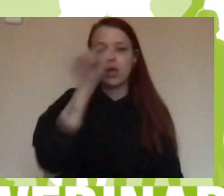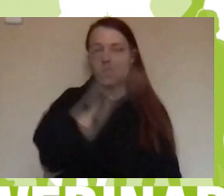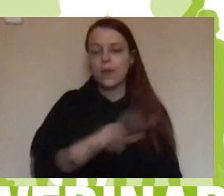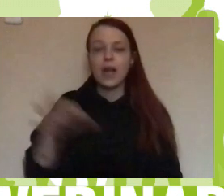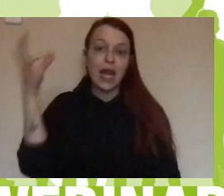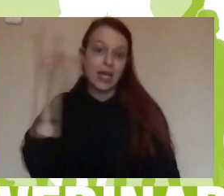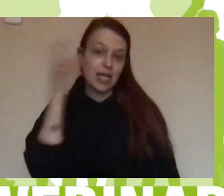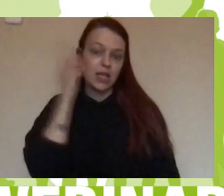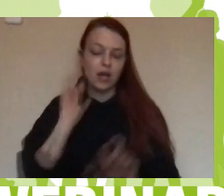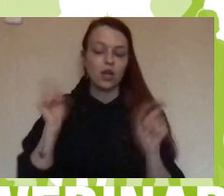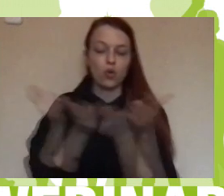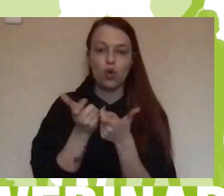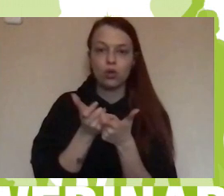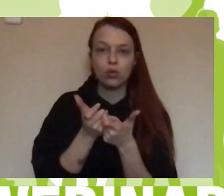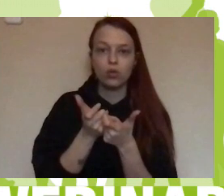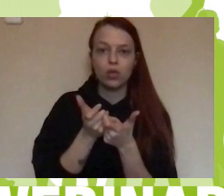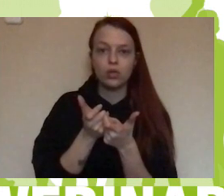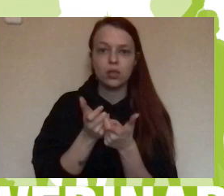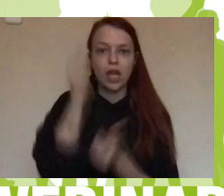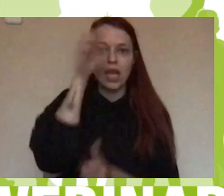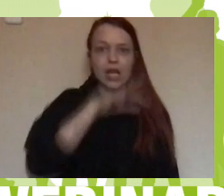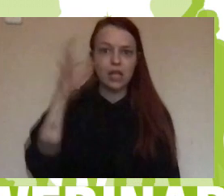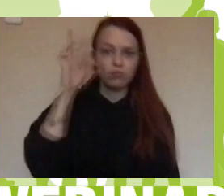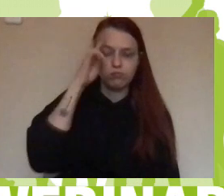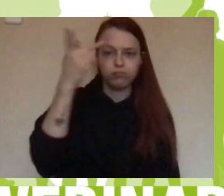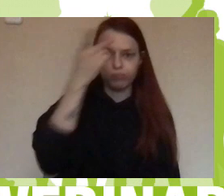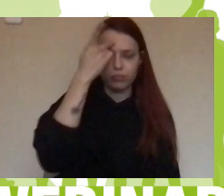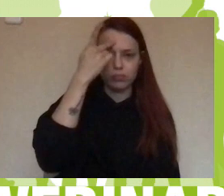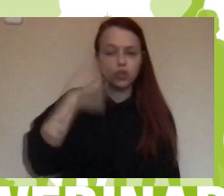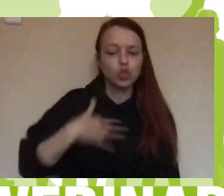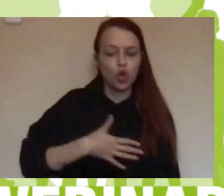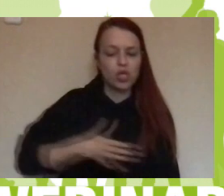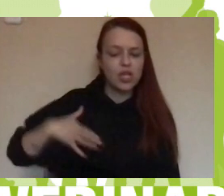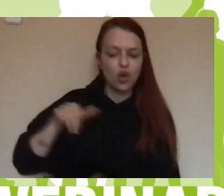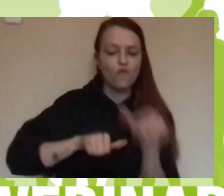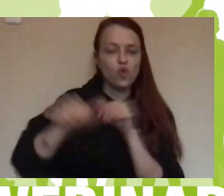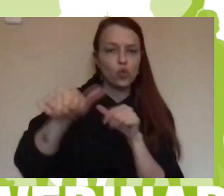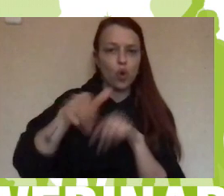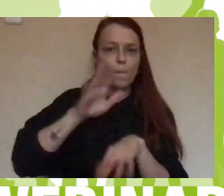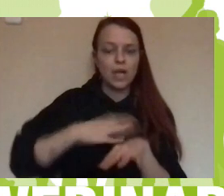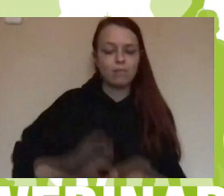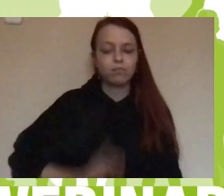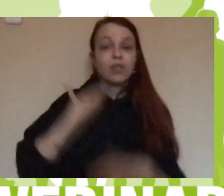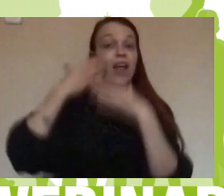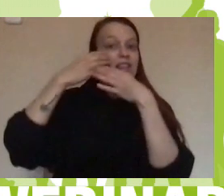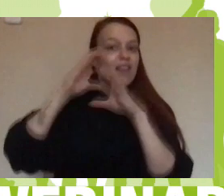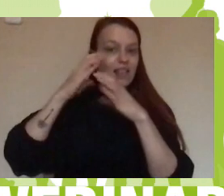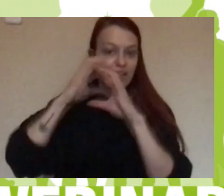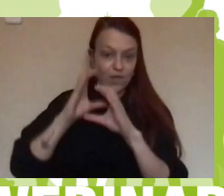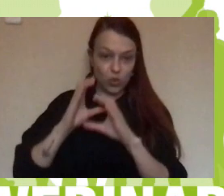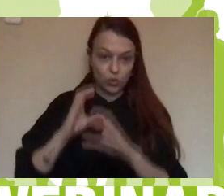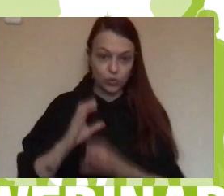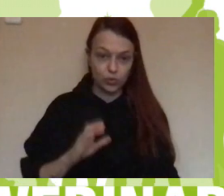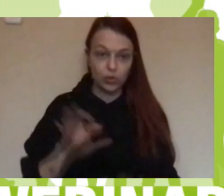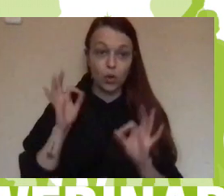supuso un aumento, un cambio de las expectativas y un fomento de vocaciones científicas en nuestras niñas. Justo antes